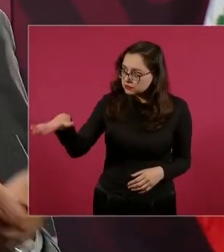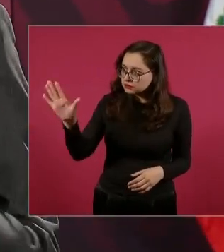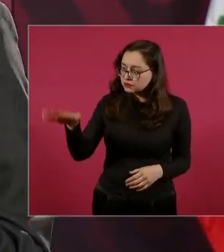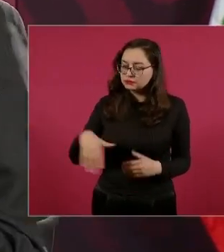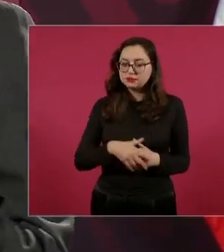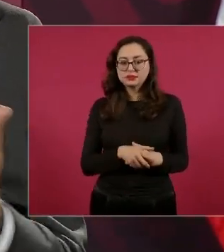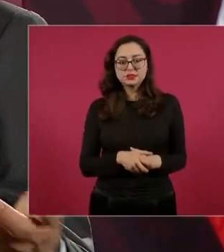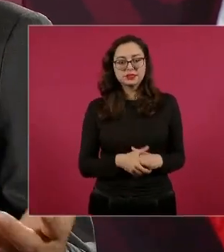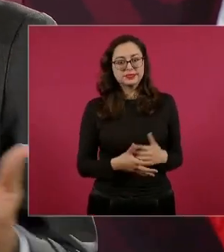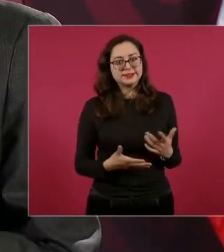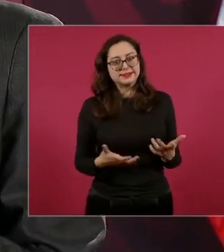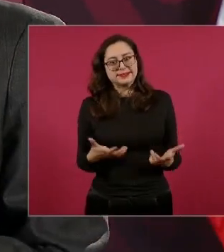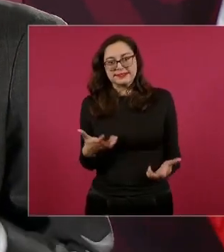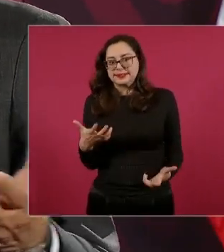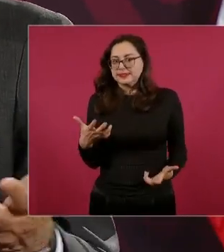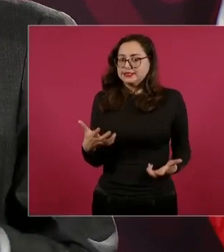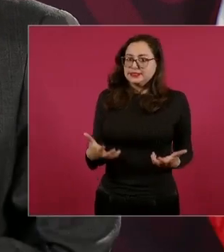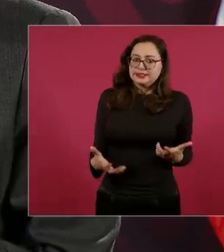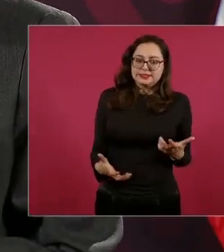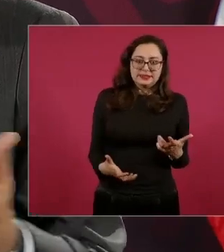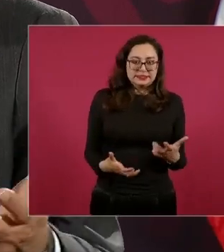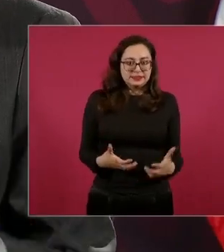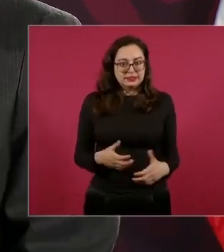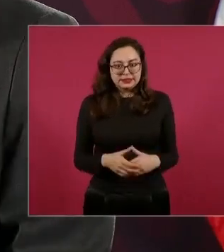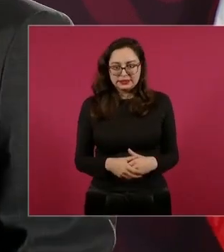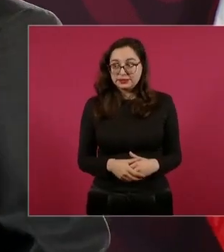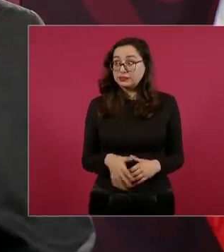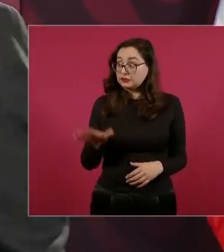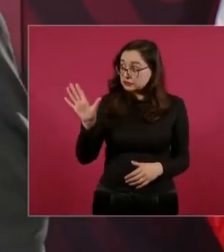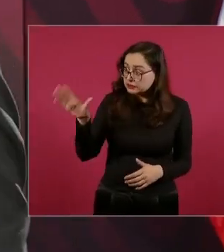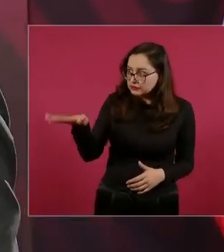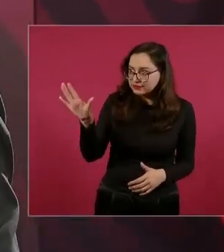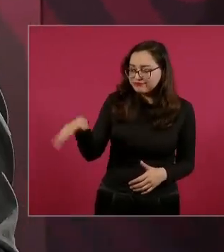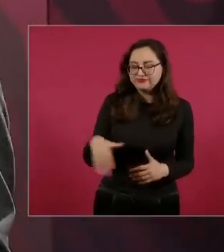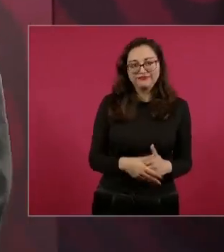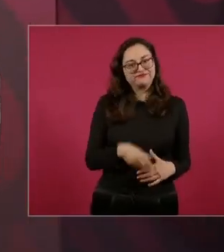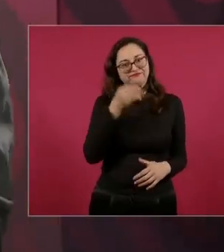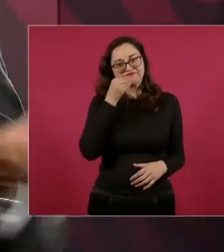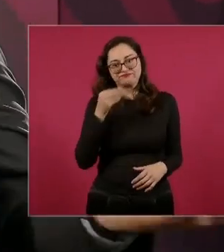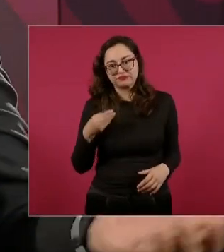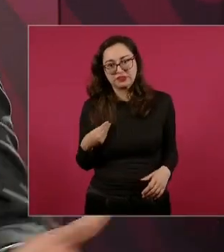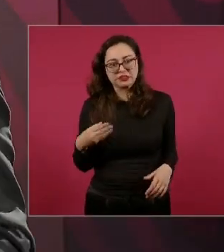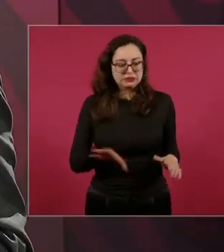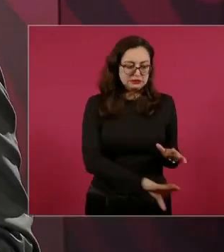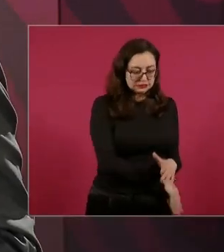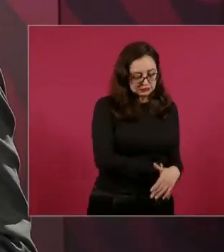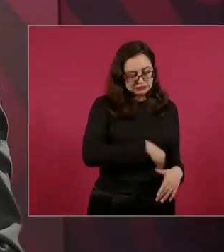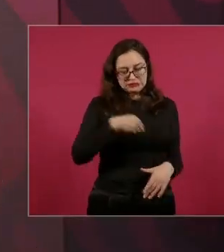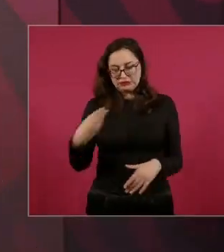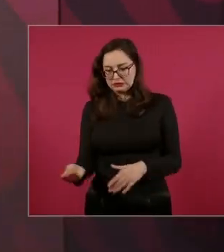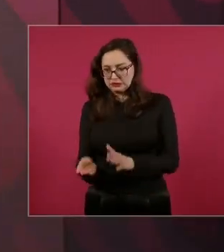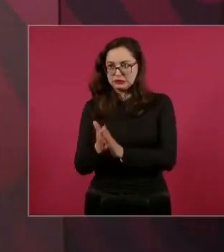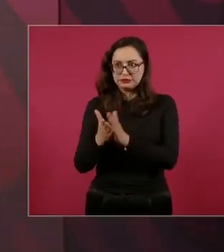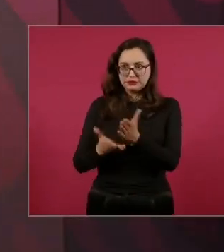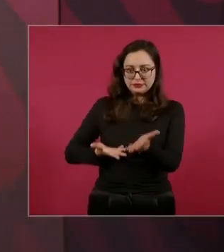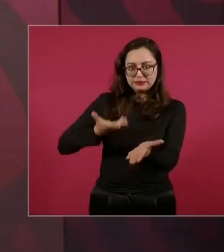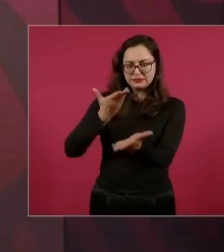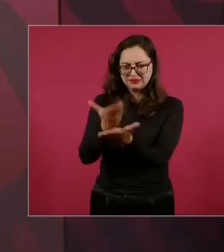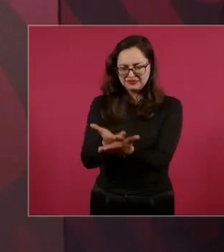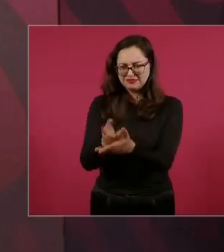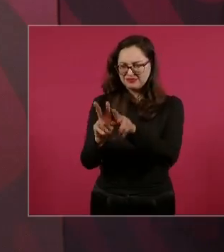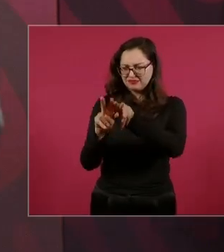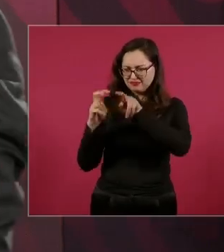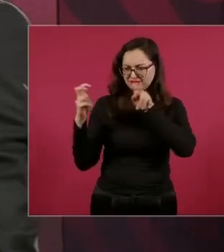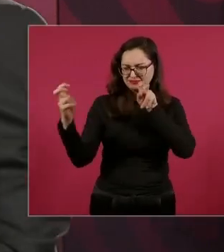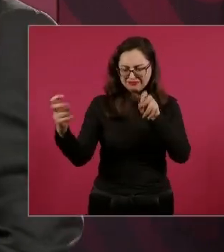compañeras o compañeros de este ministro dicen, no, pues no nos corresponde, esto tiene que ir